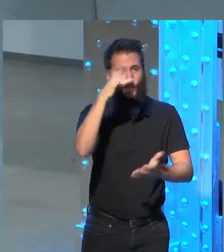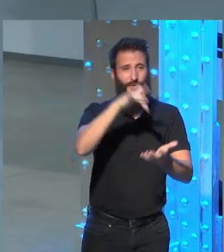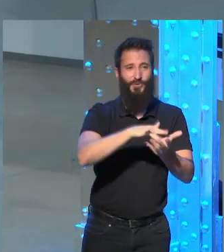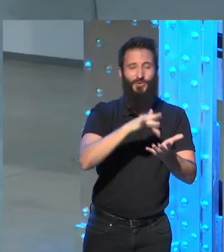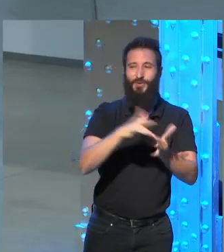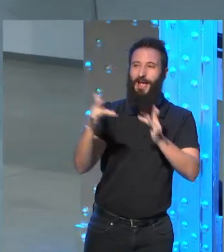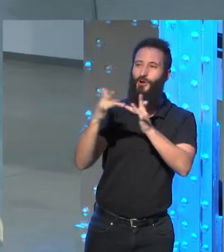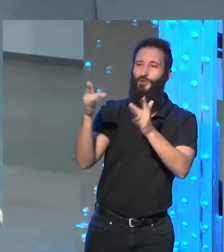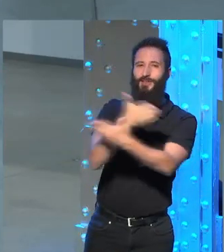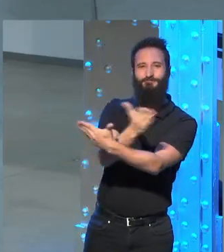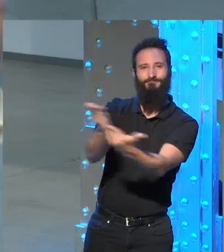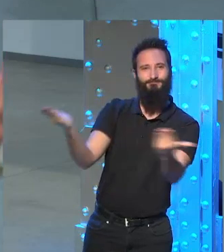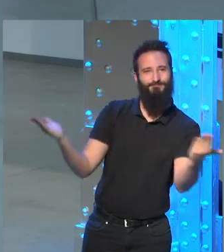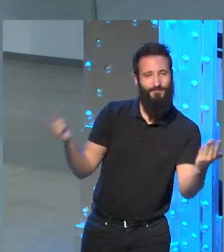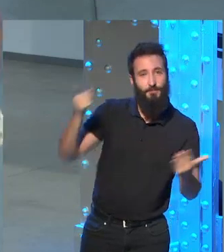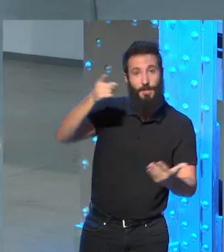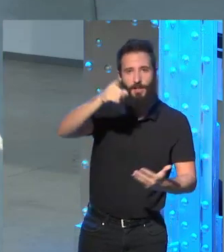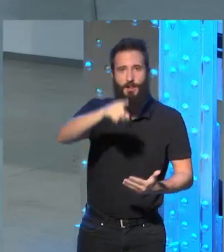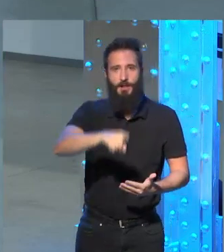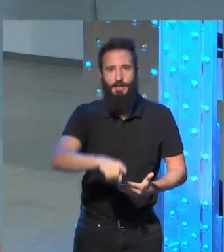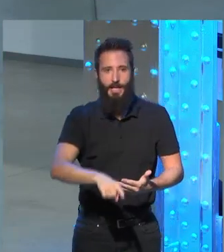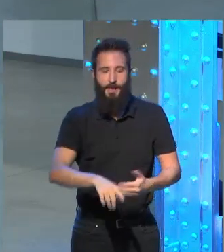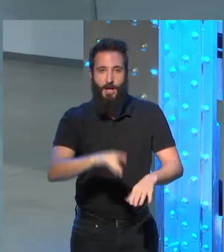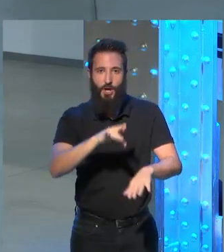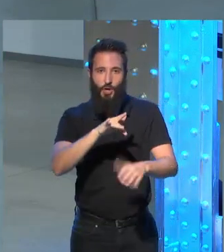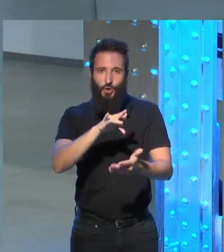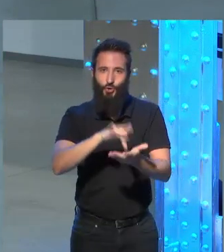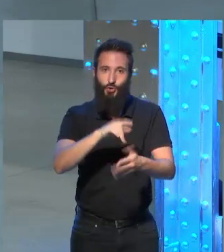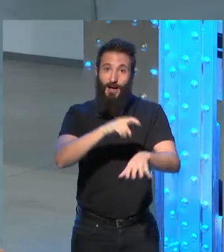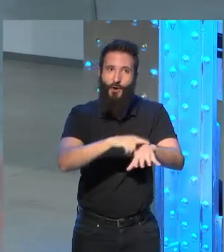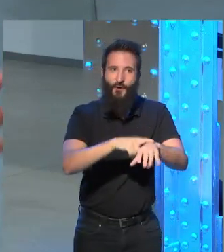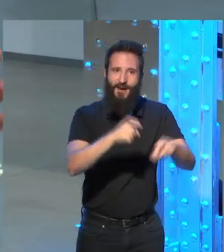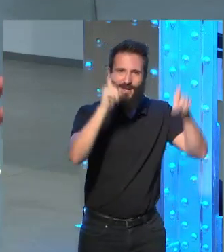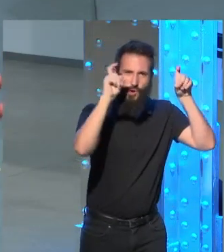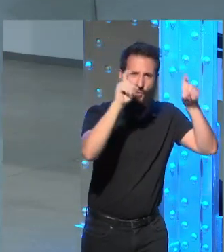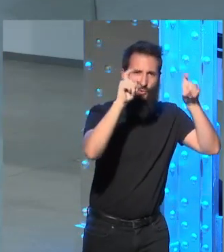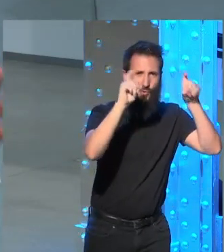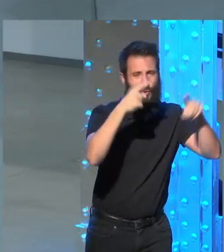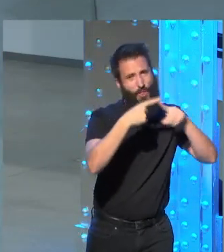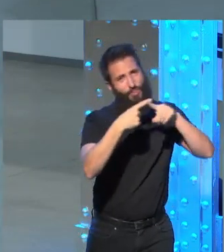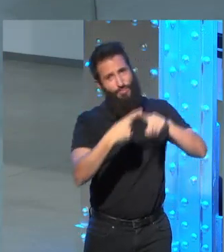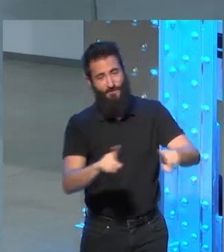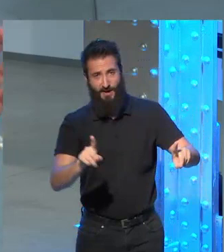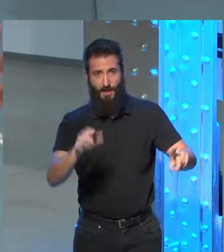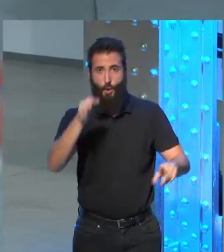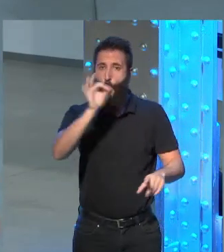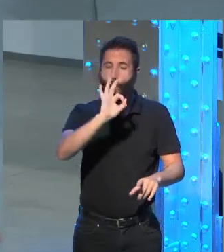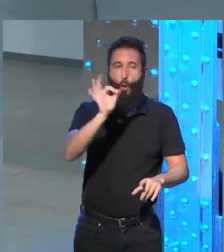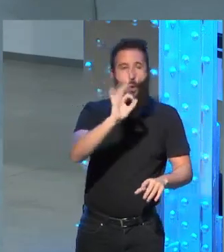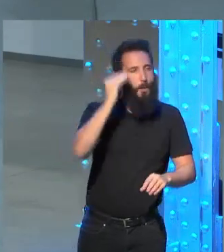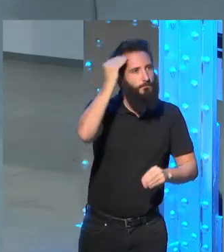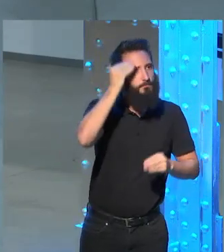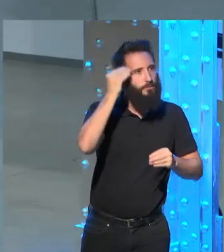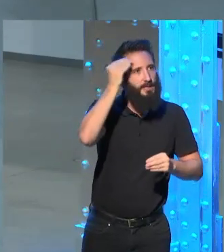con los demás y en lo que se convertía a la hora que enseñaba o pensaba y creaba